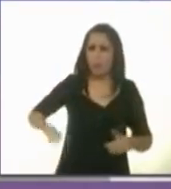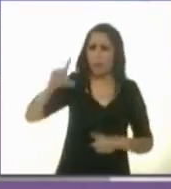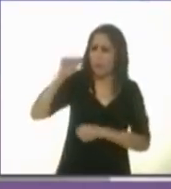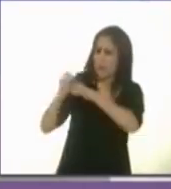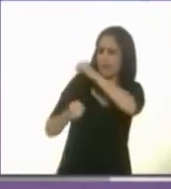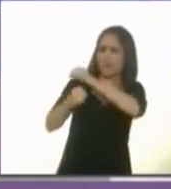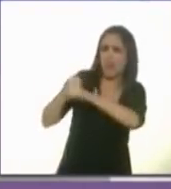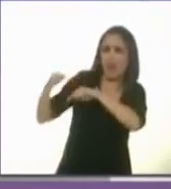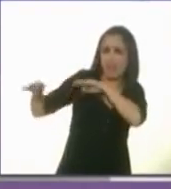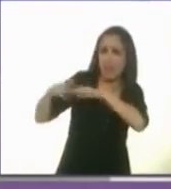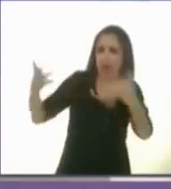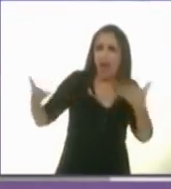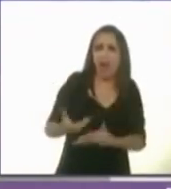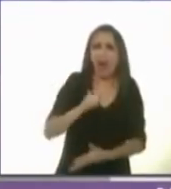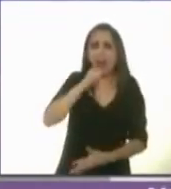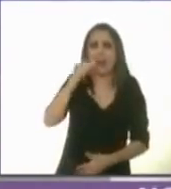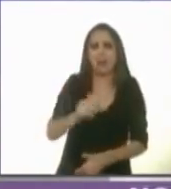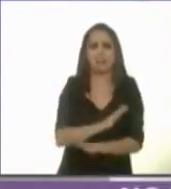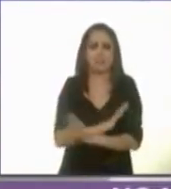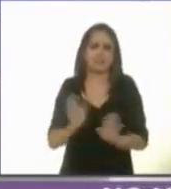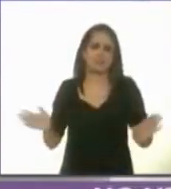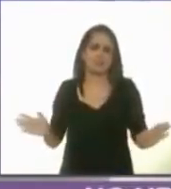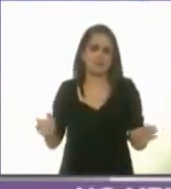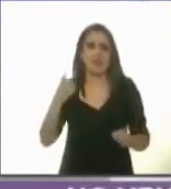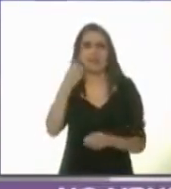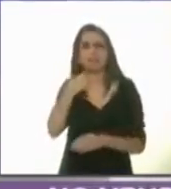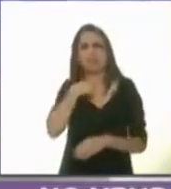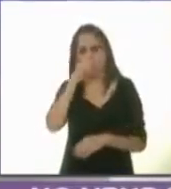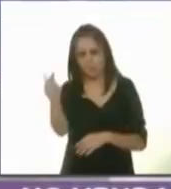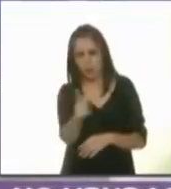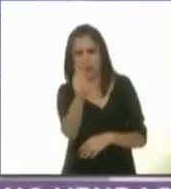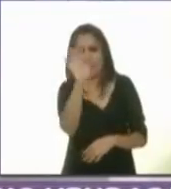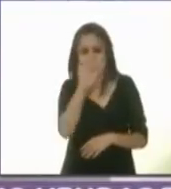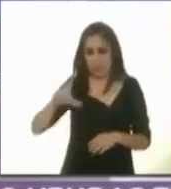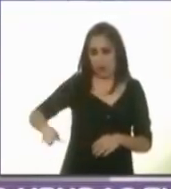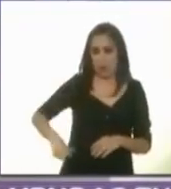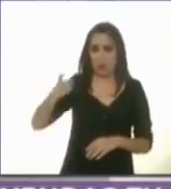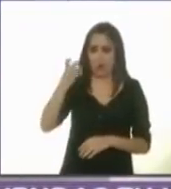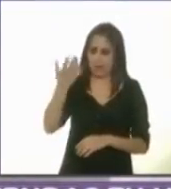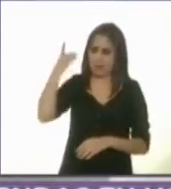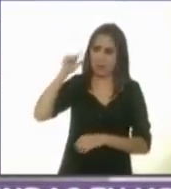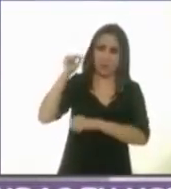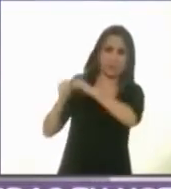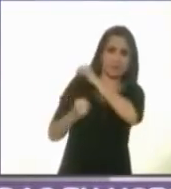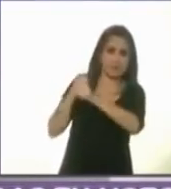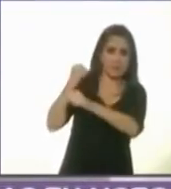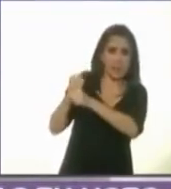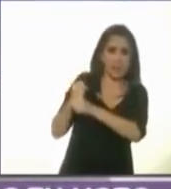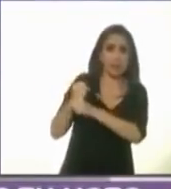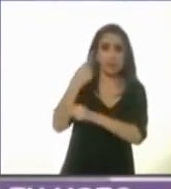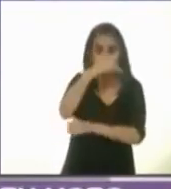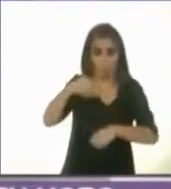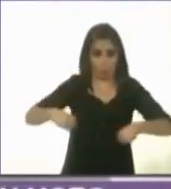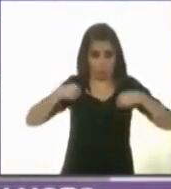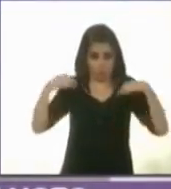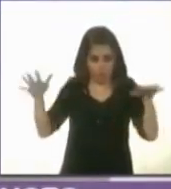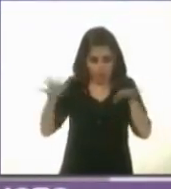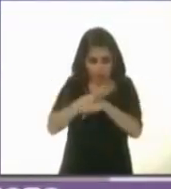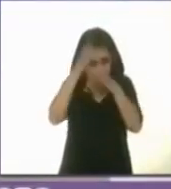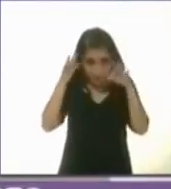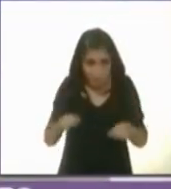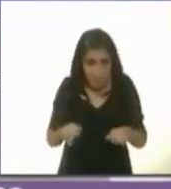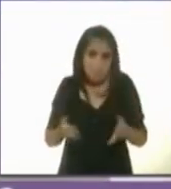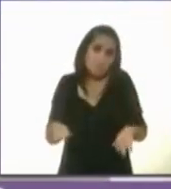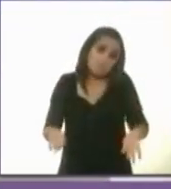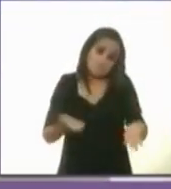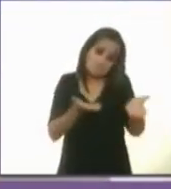que no te han dado resultados y te preguntaría si los gobiernos de los últimos 20 años han transformado tu calidad de vida pues vota por los